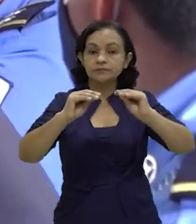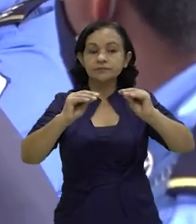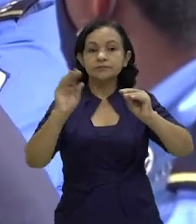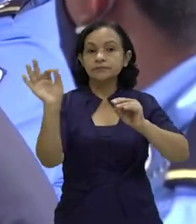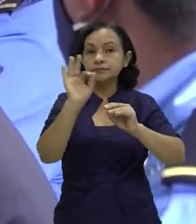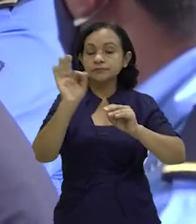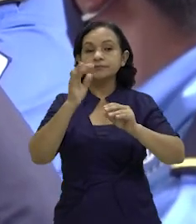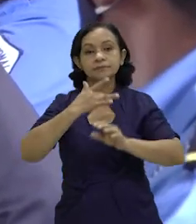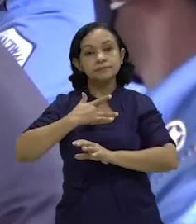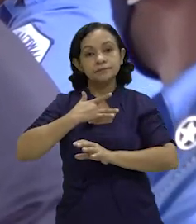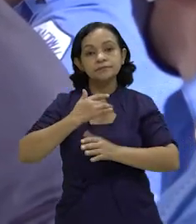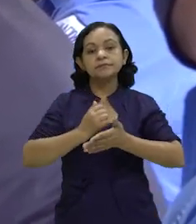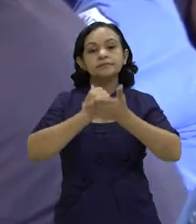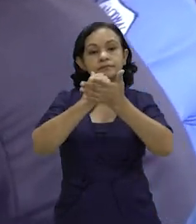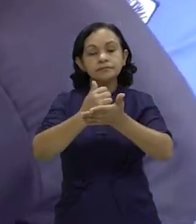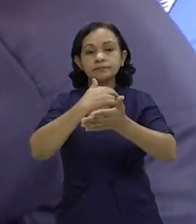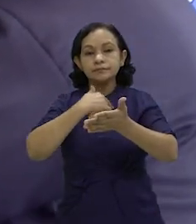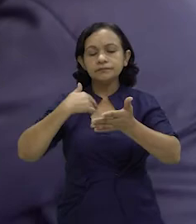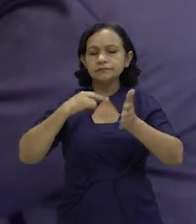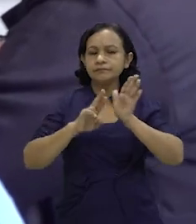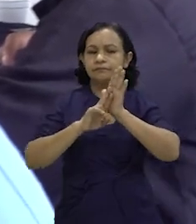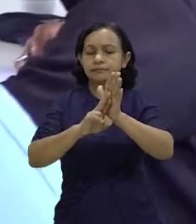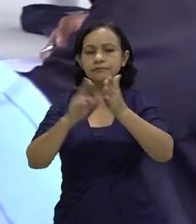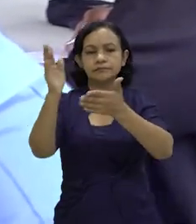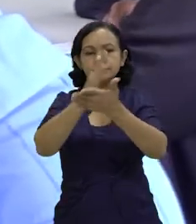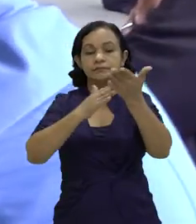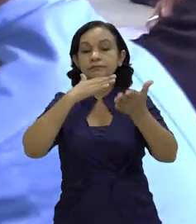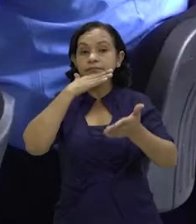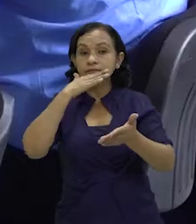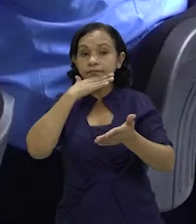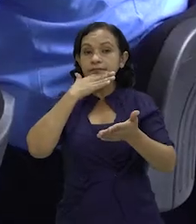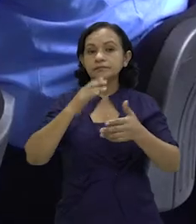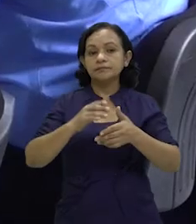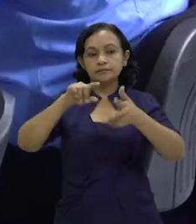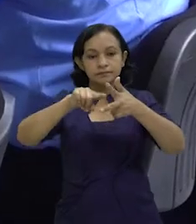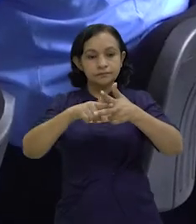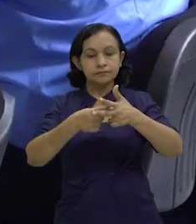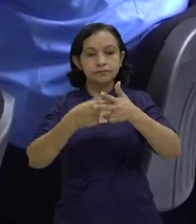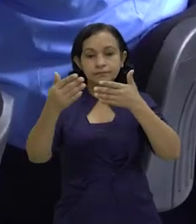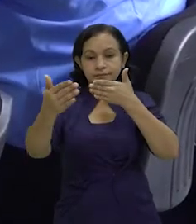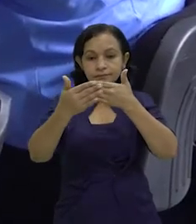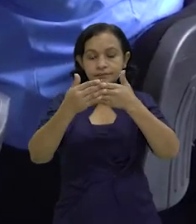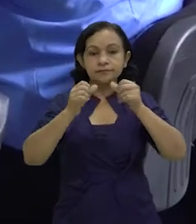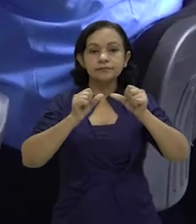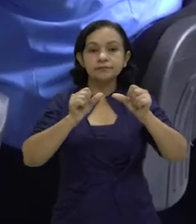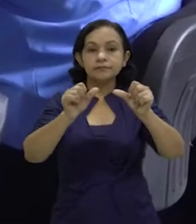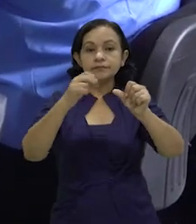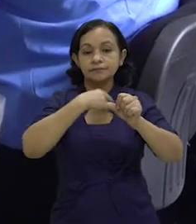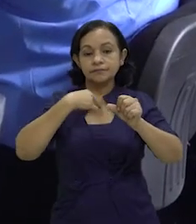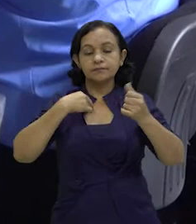conocimientos y habilidades necesarias que les permita actuar y responder ante una situación de emergencia, partiendo del acercamiento